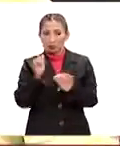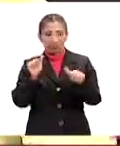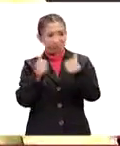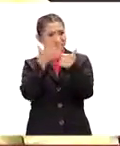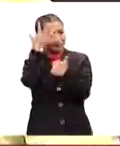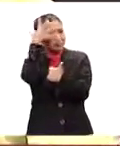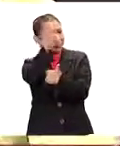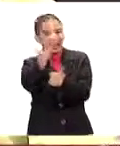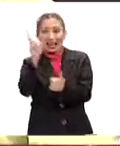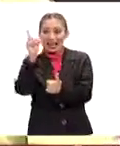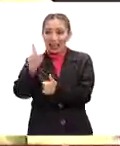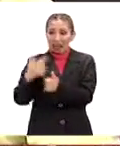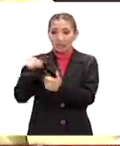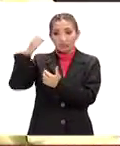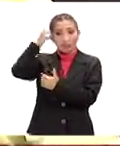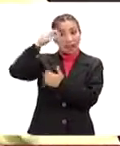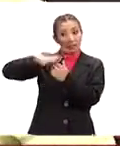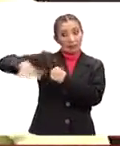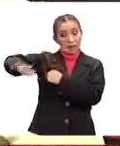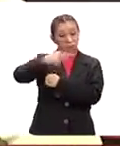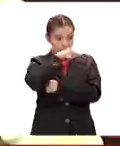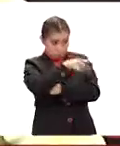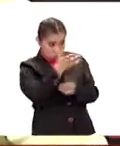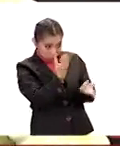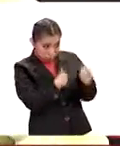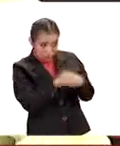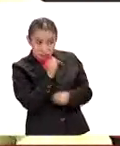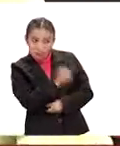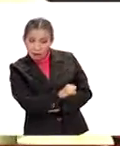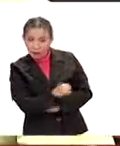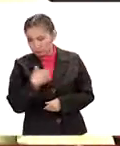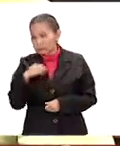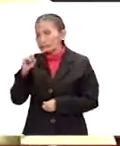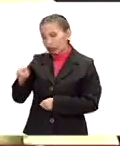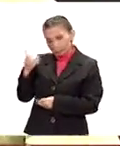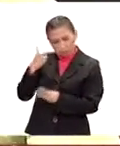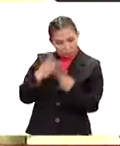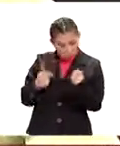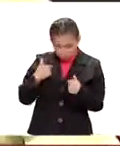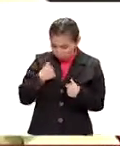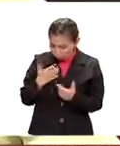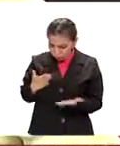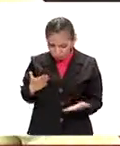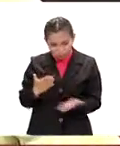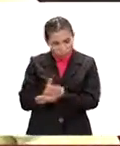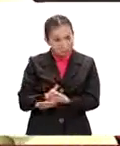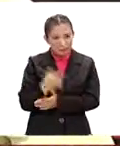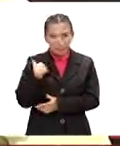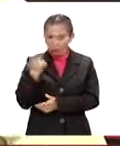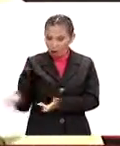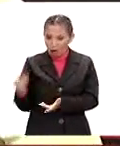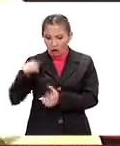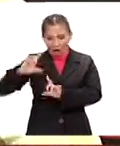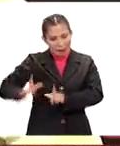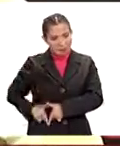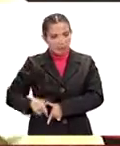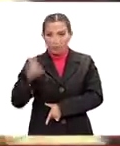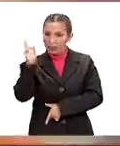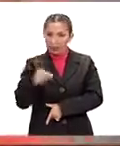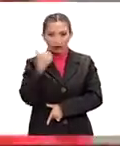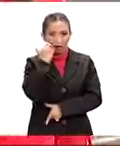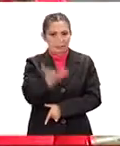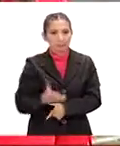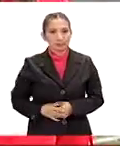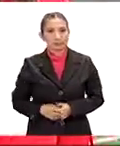una directiva que me está diciendo, ¿estás? Sí estoy. Lo que venga, voy a querer salir campeón, eso, ninguna duda.